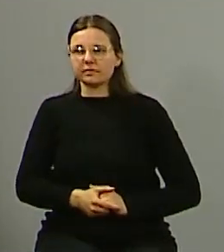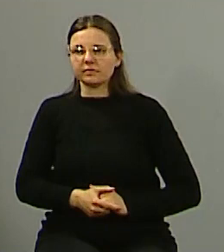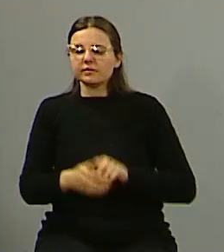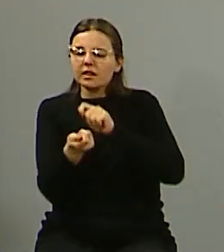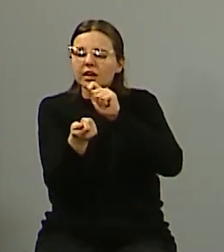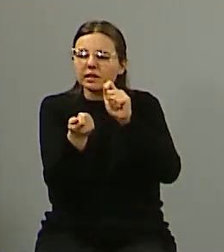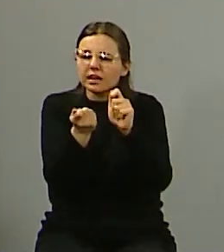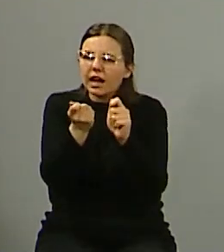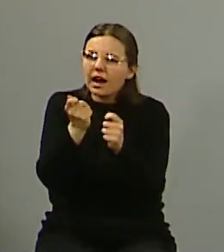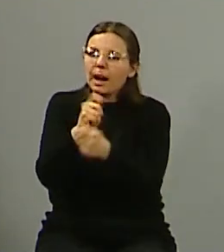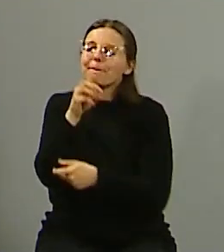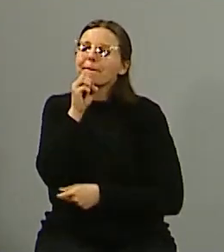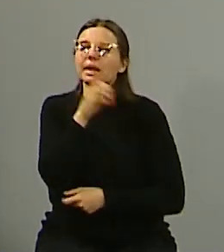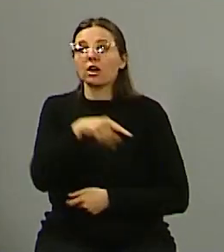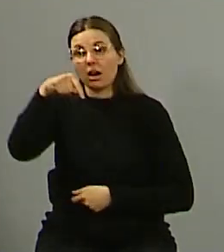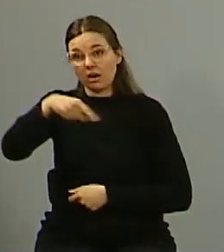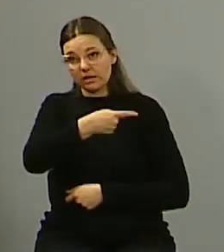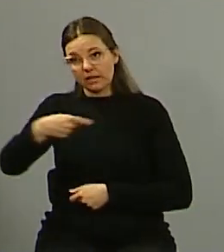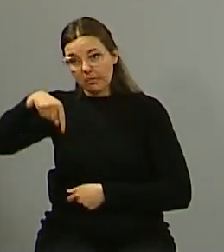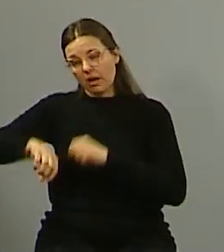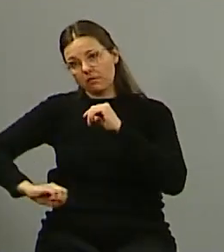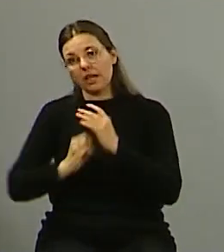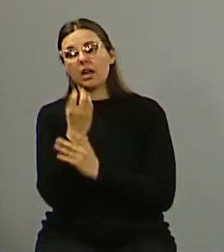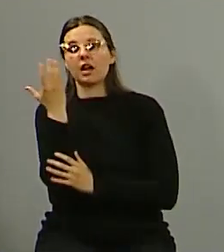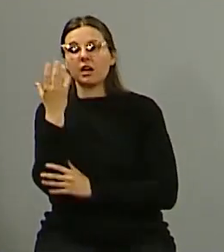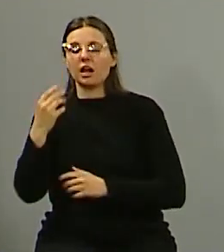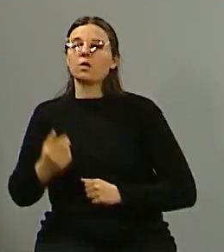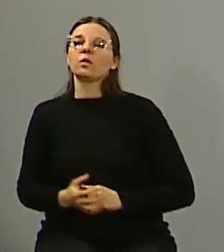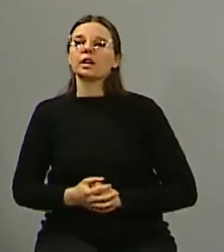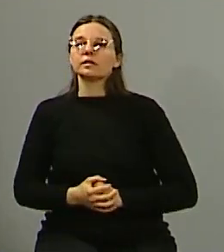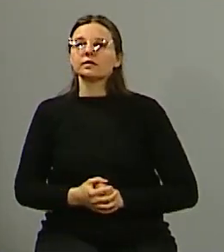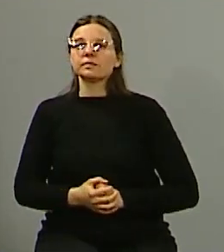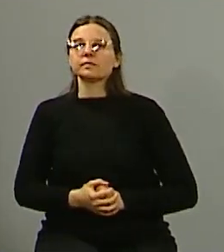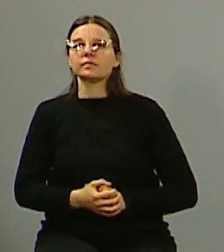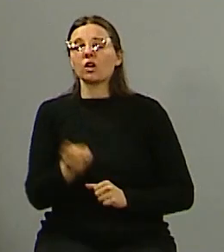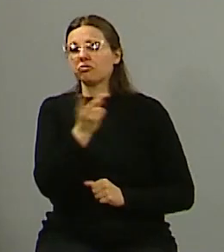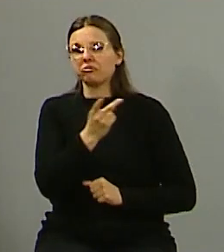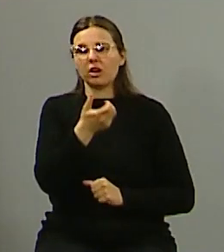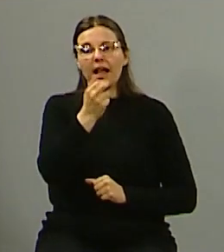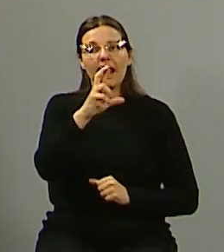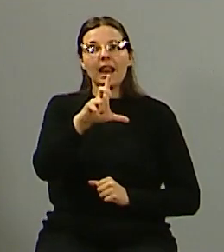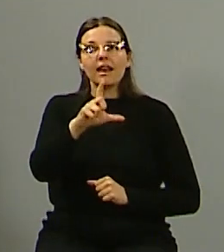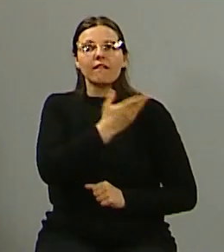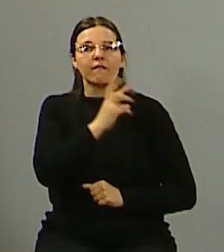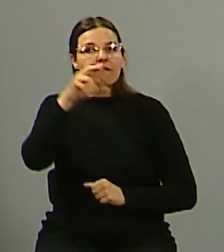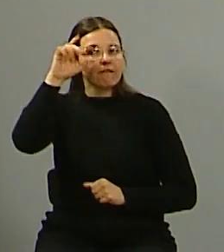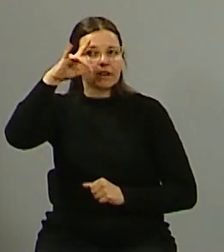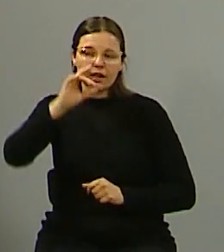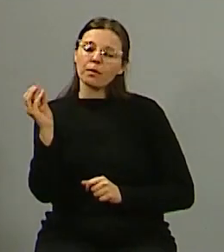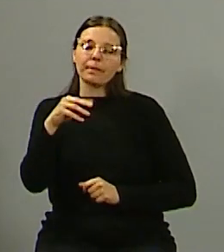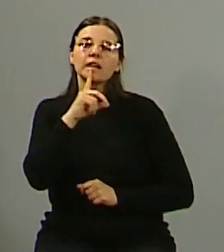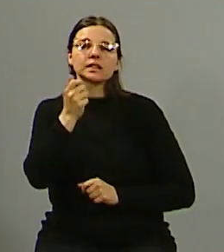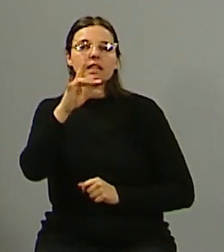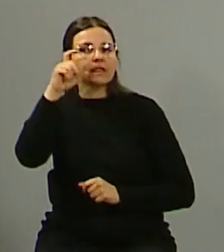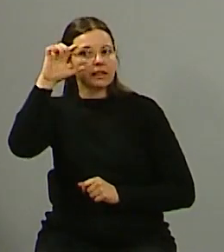perfeccionando. Esta semana inauguramos con Alfredo y con Tadeo un botón nuevo que es para